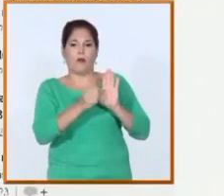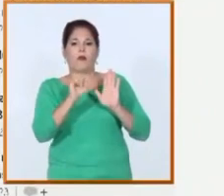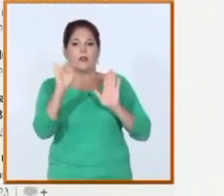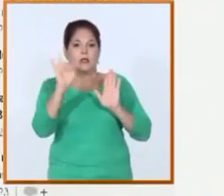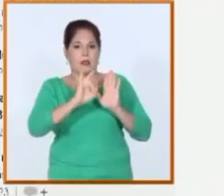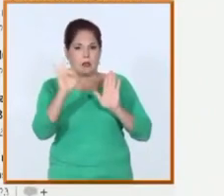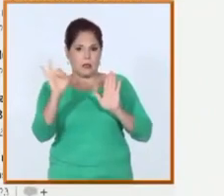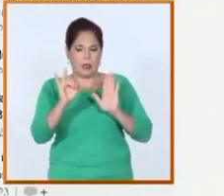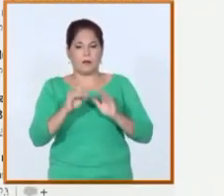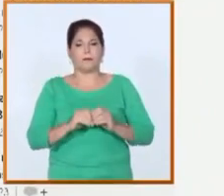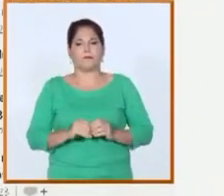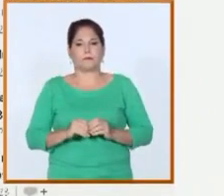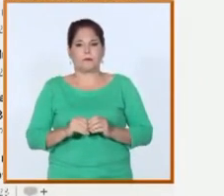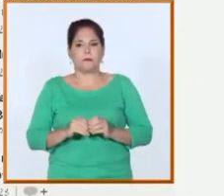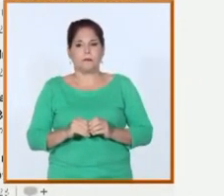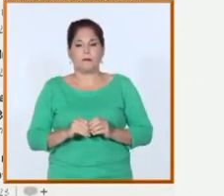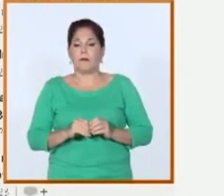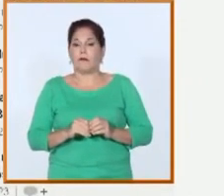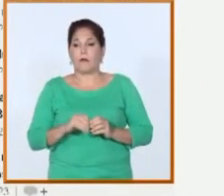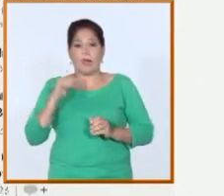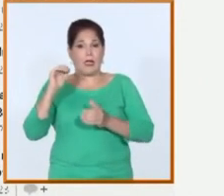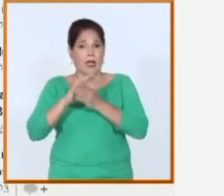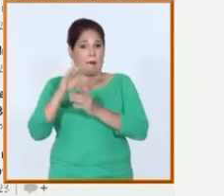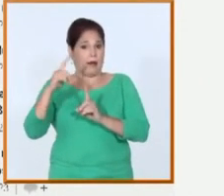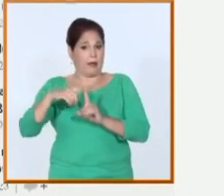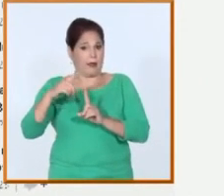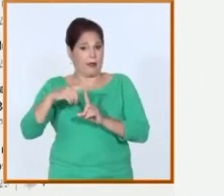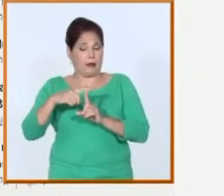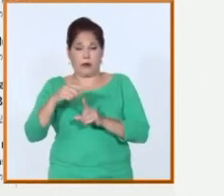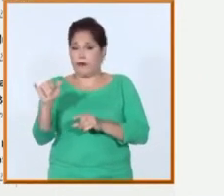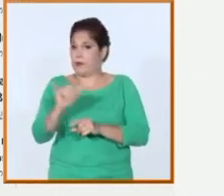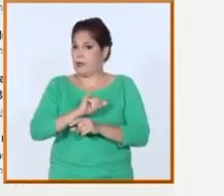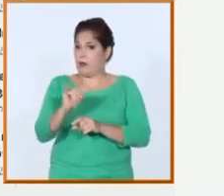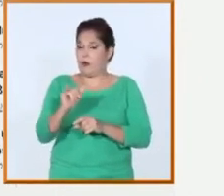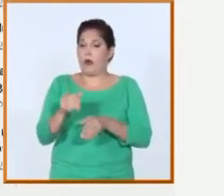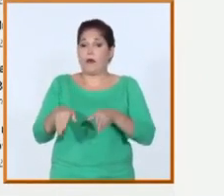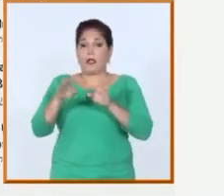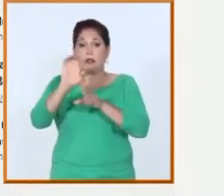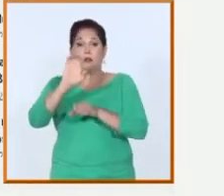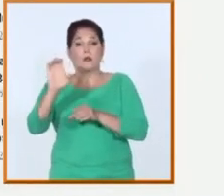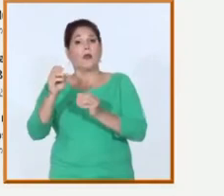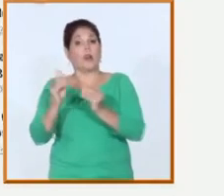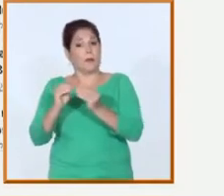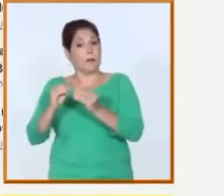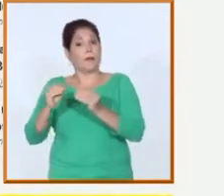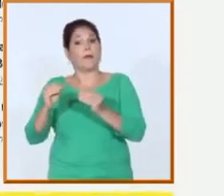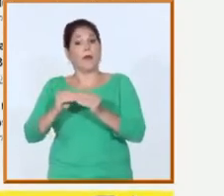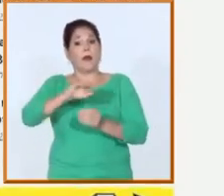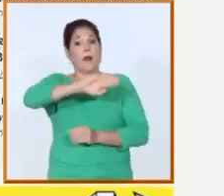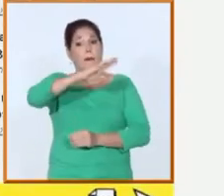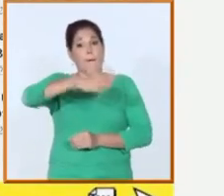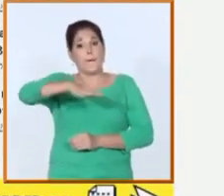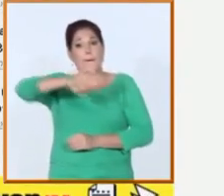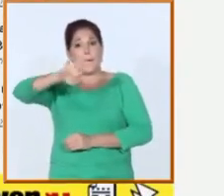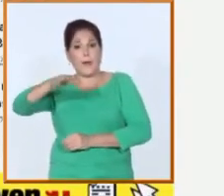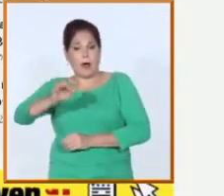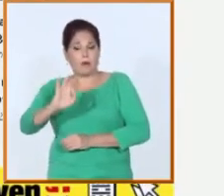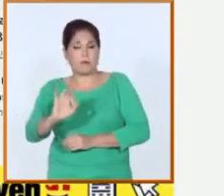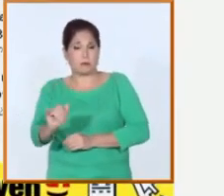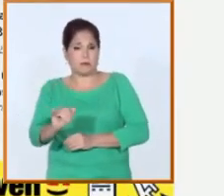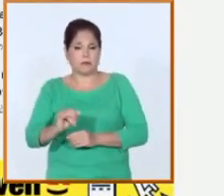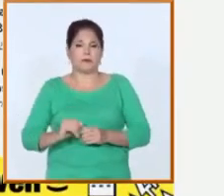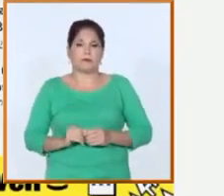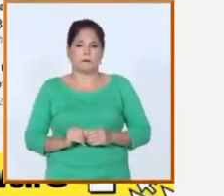fuerzas regulares y de milicias de tropas territoriales creadas a partir de instituciones nacionales afines a la rama marítima, portuaria y